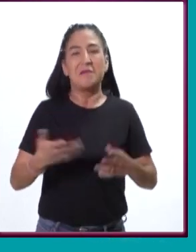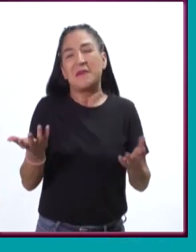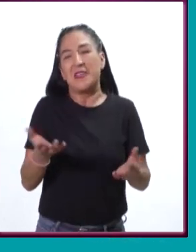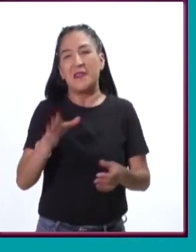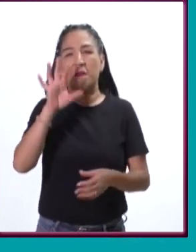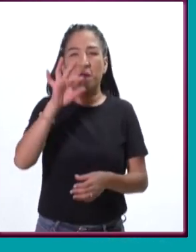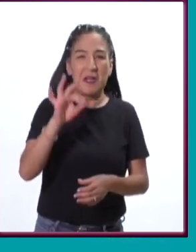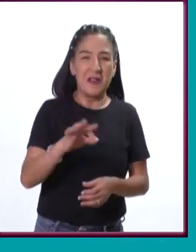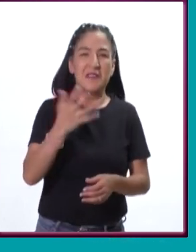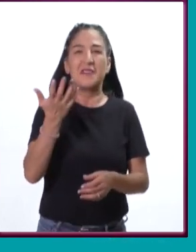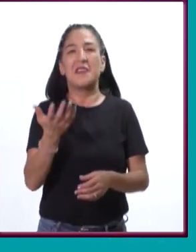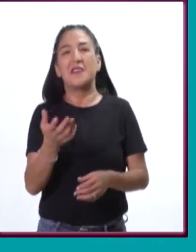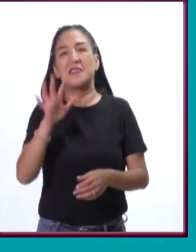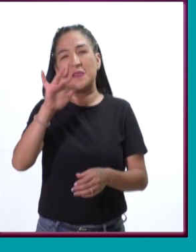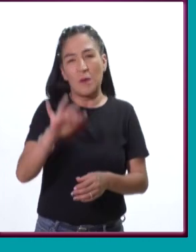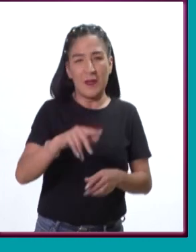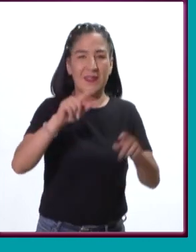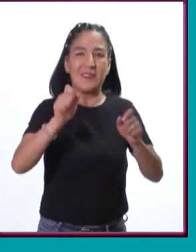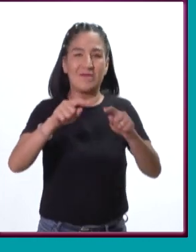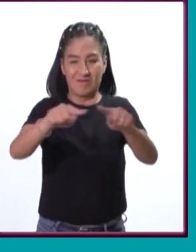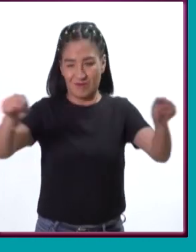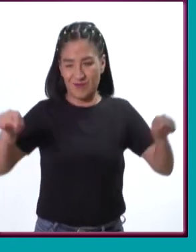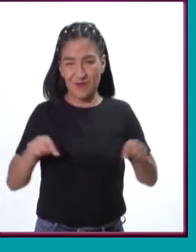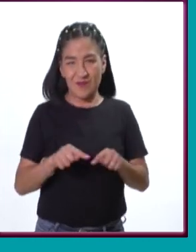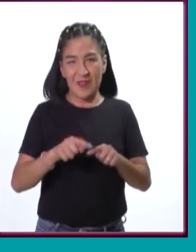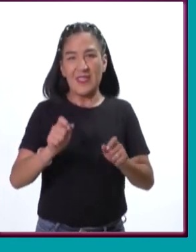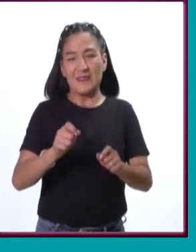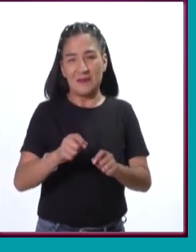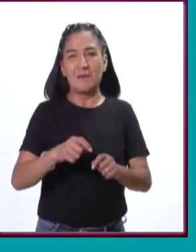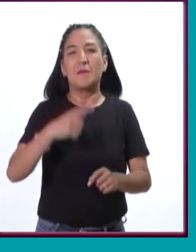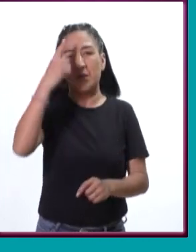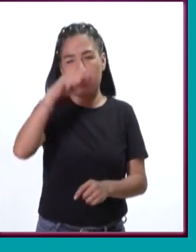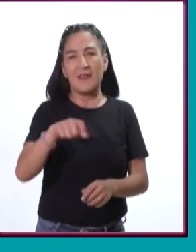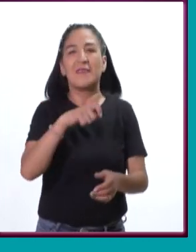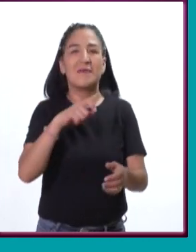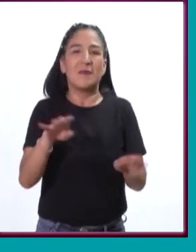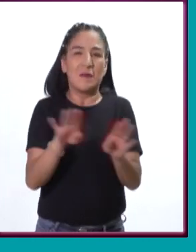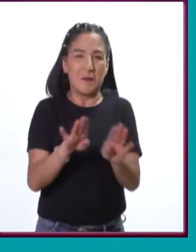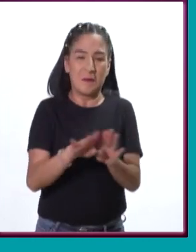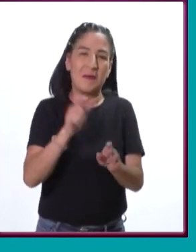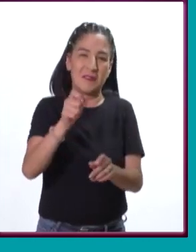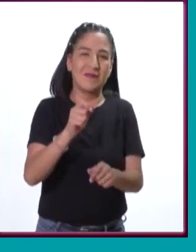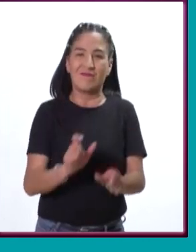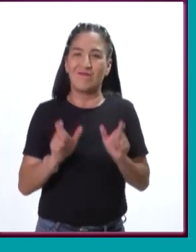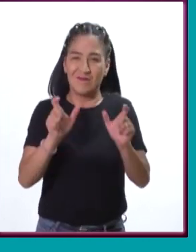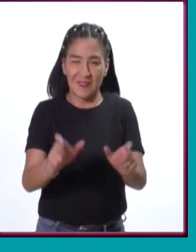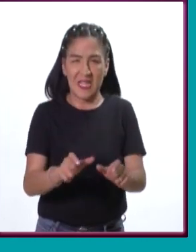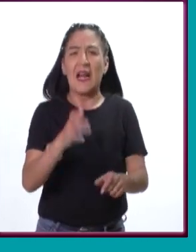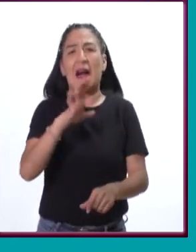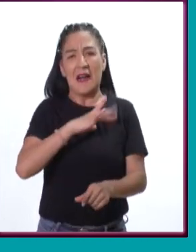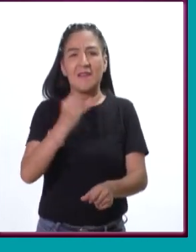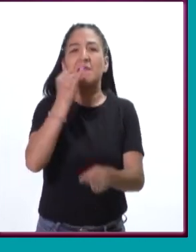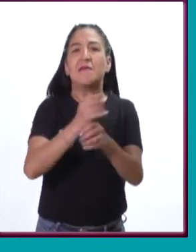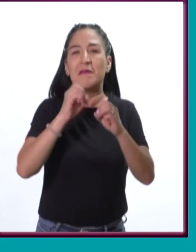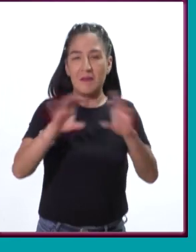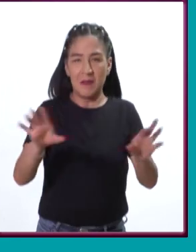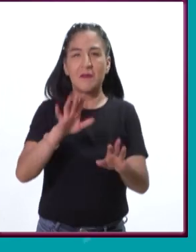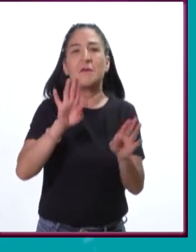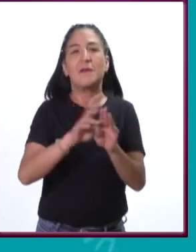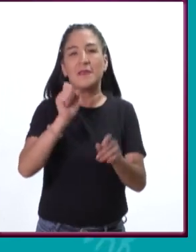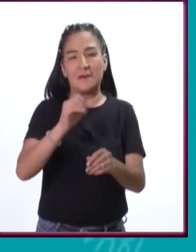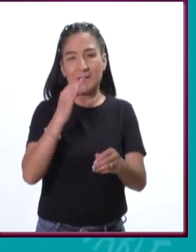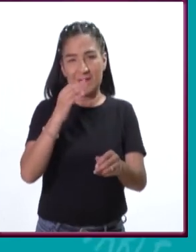trabaja en esto. Hay muchas áreas naturales protegidas privadas, voy a llamarle, gente que ha dedicado,